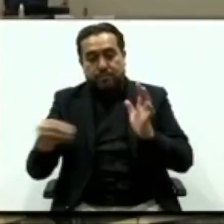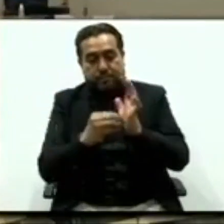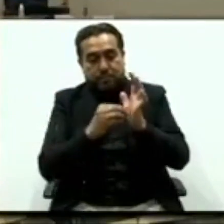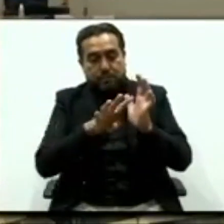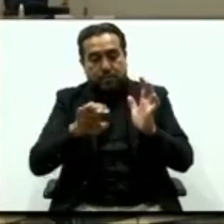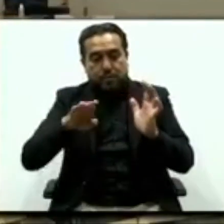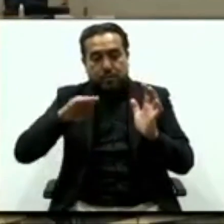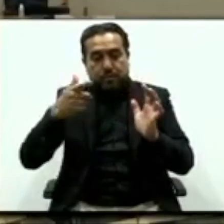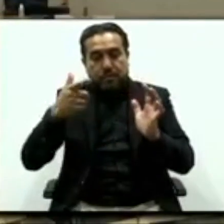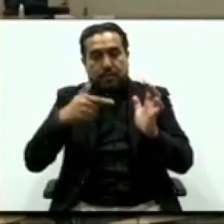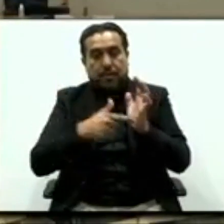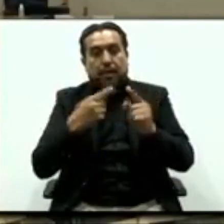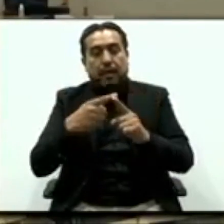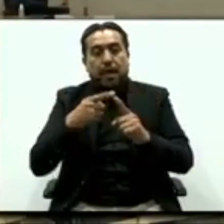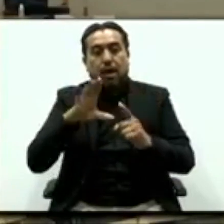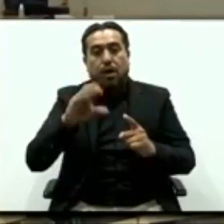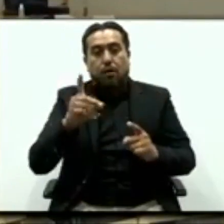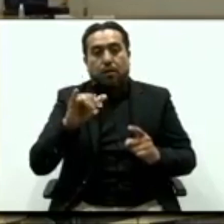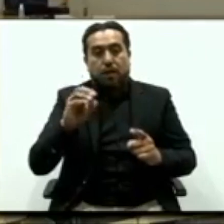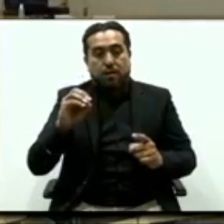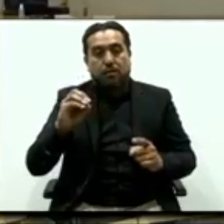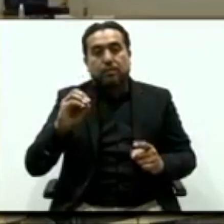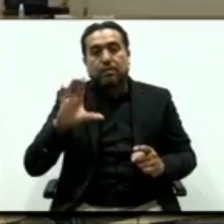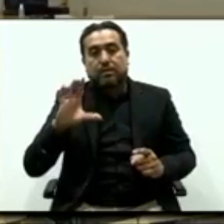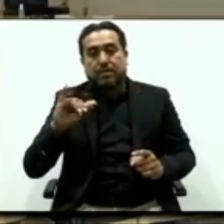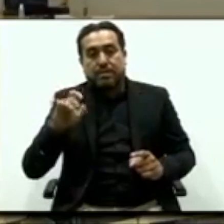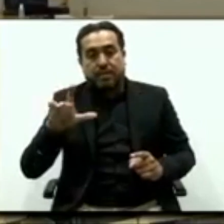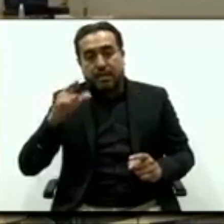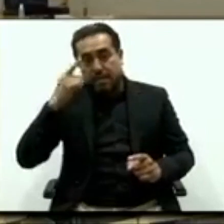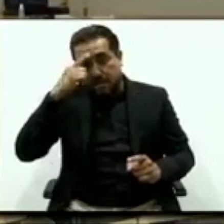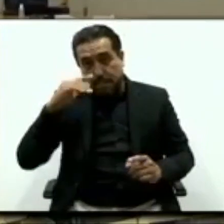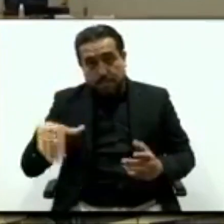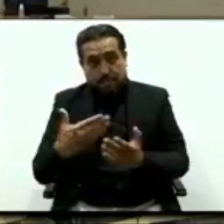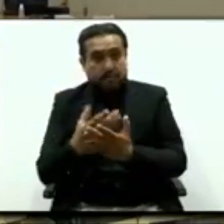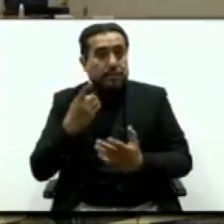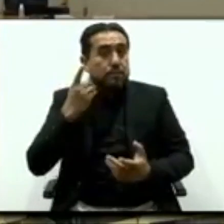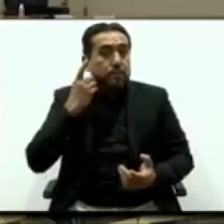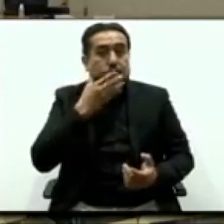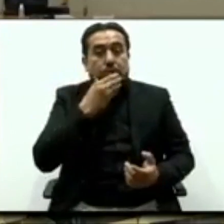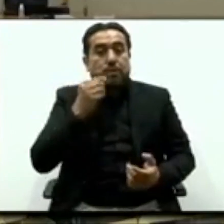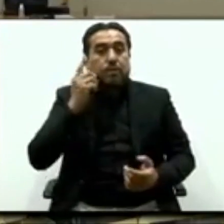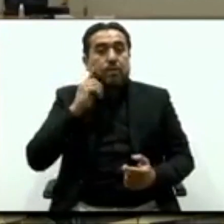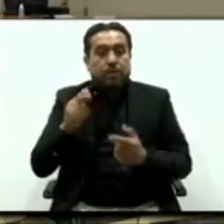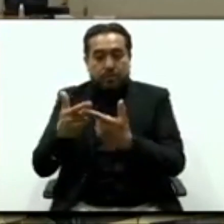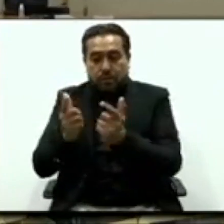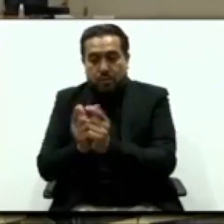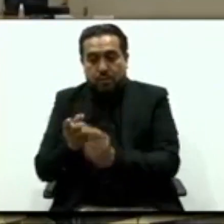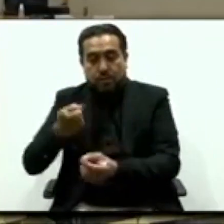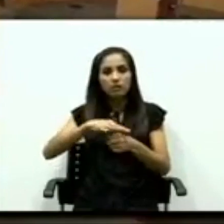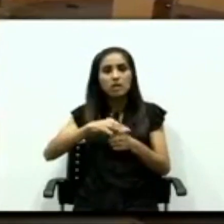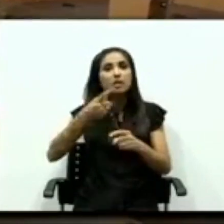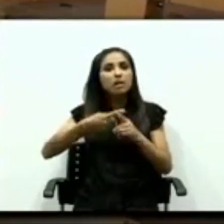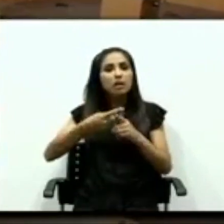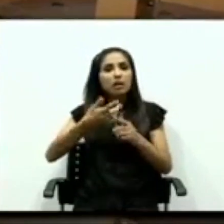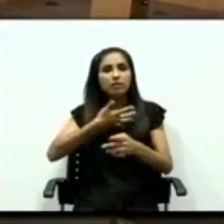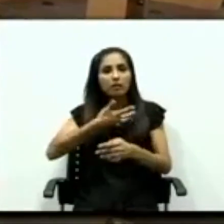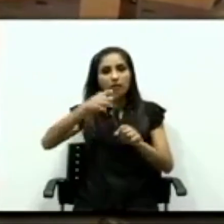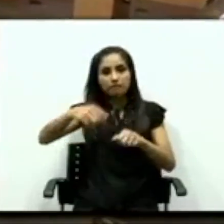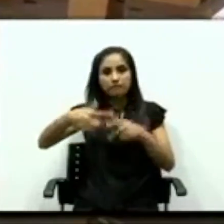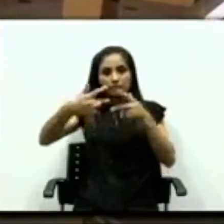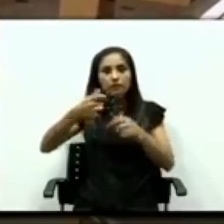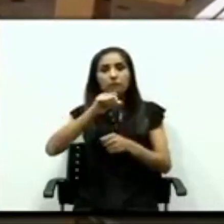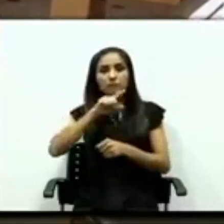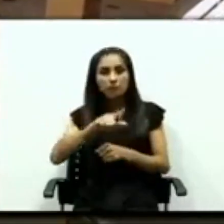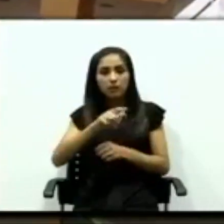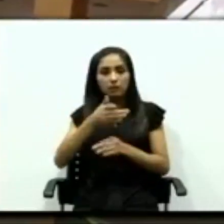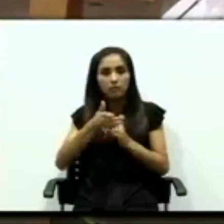Estado de Guanajuato, ASEJ, a practicar auditorías de tipo forense y que sirvan en la detección e investigación de actos que